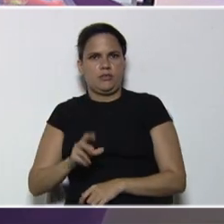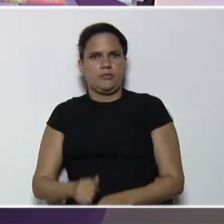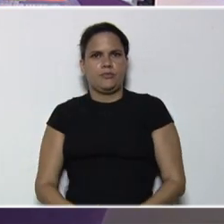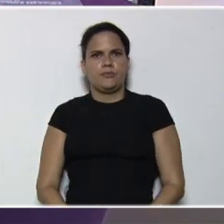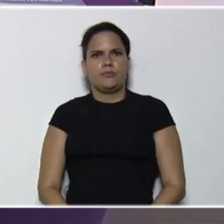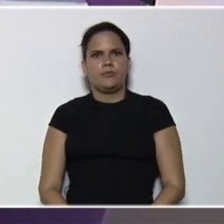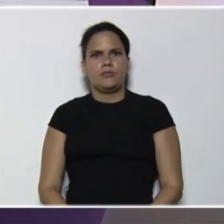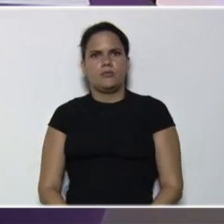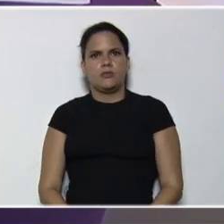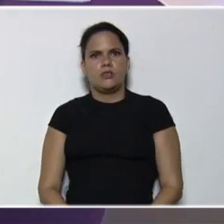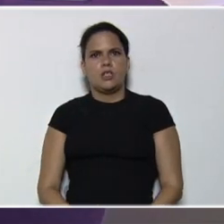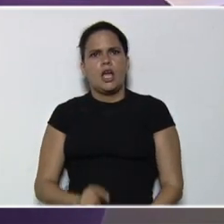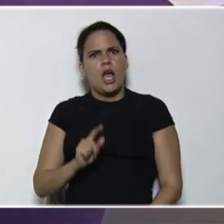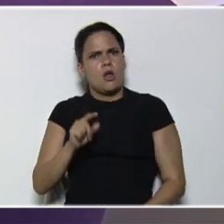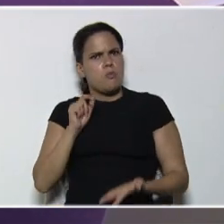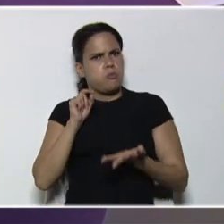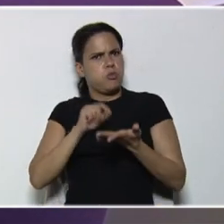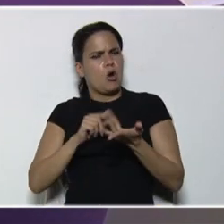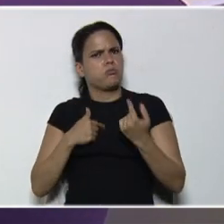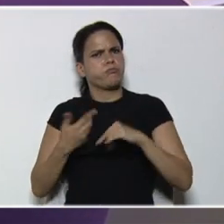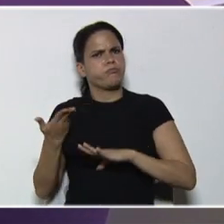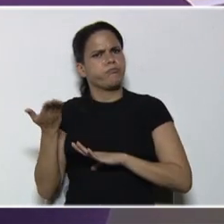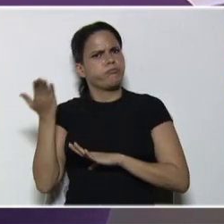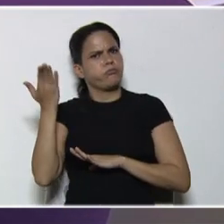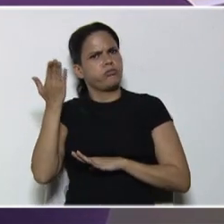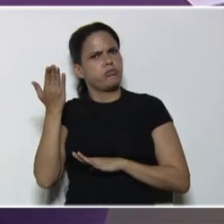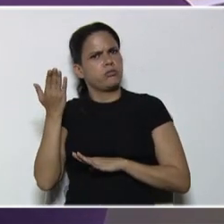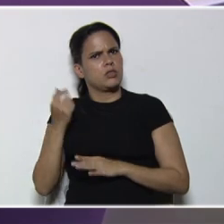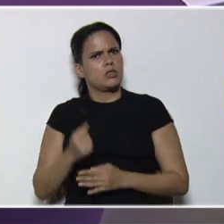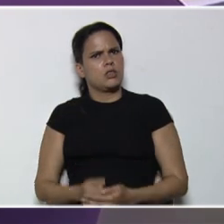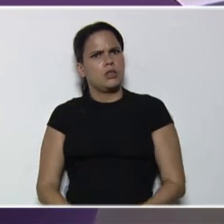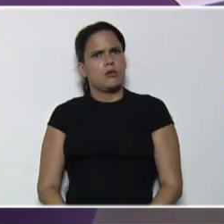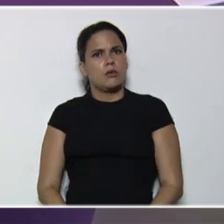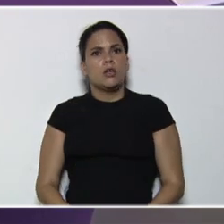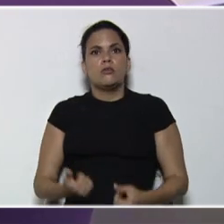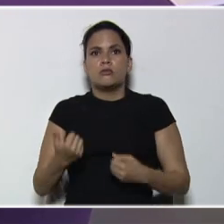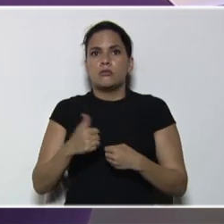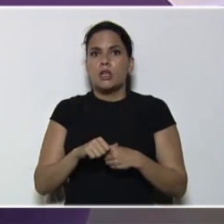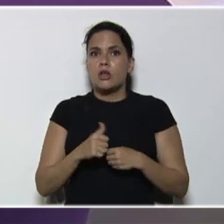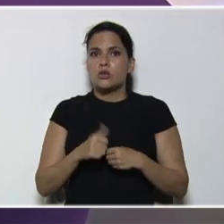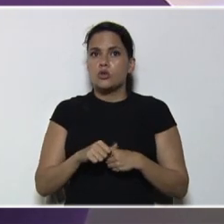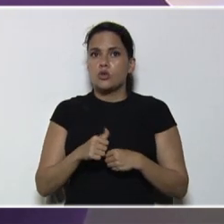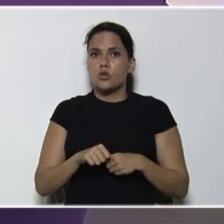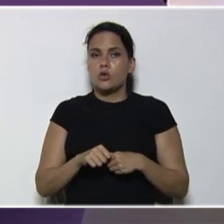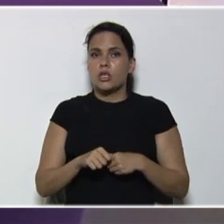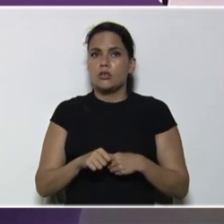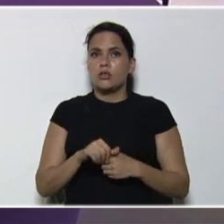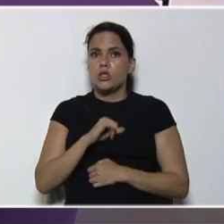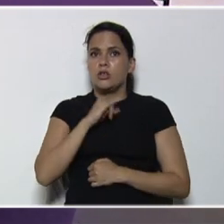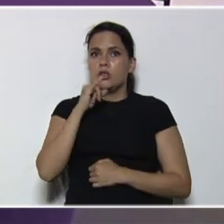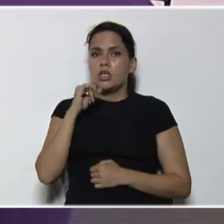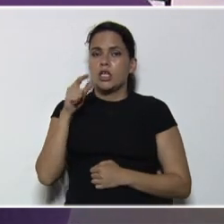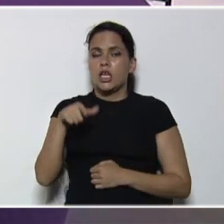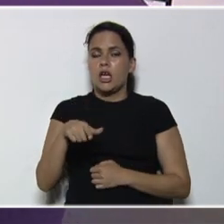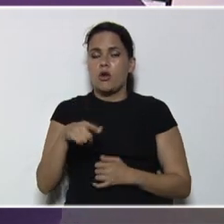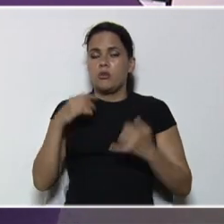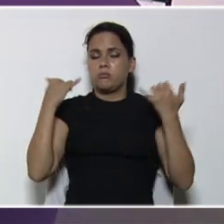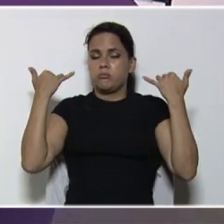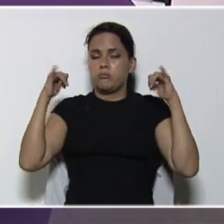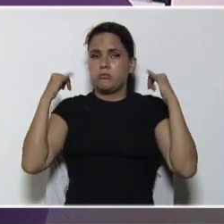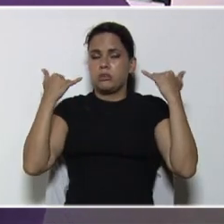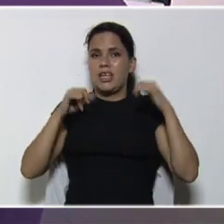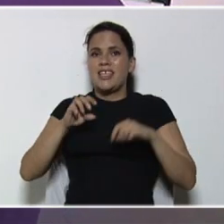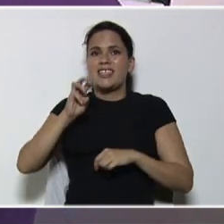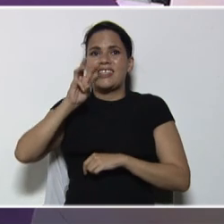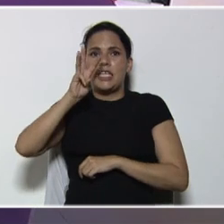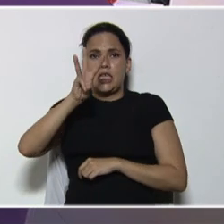es allí, un punto importante, para los habitantes, del estado Zulia, quienes hoy celebran, 303 años, de